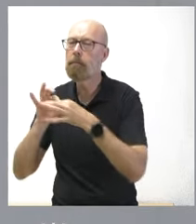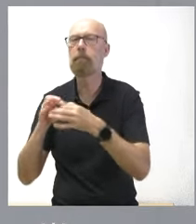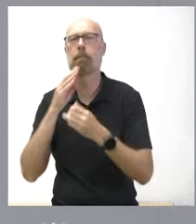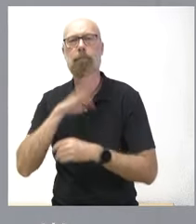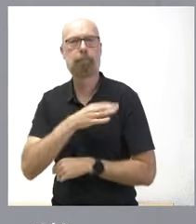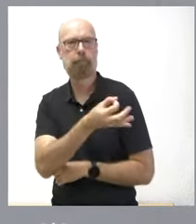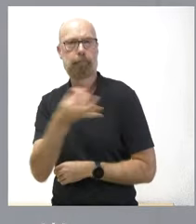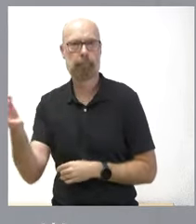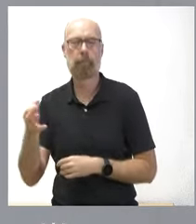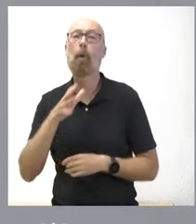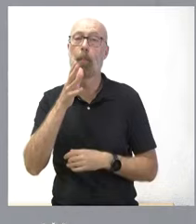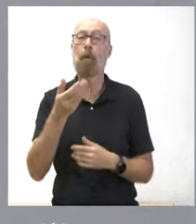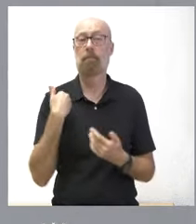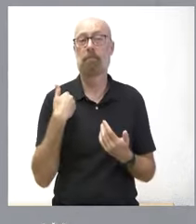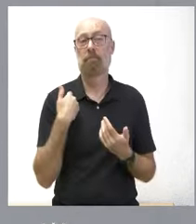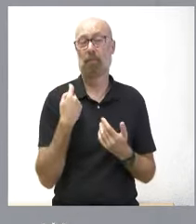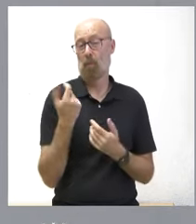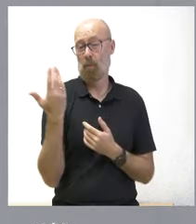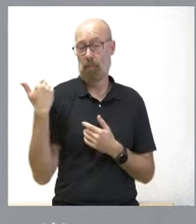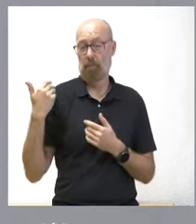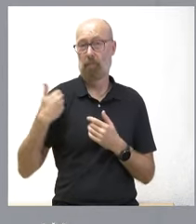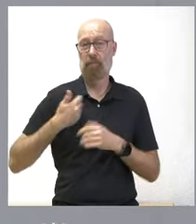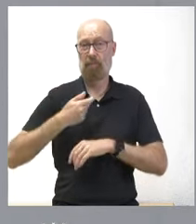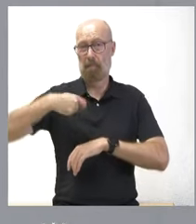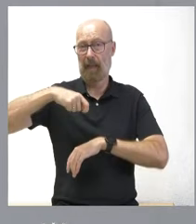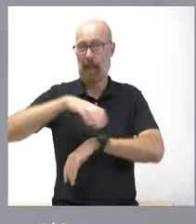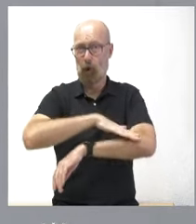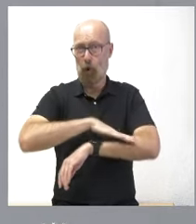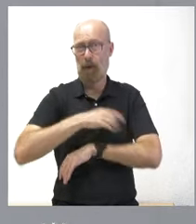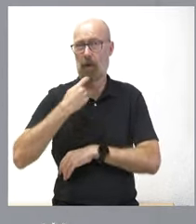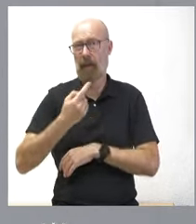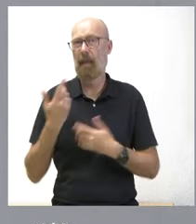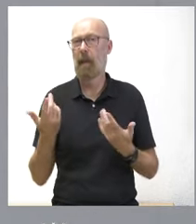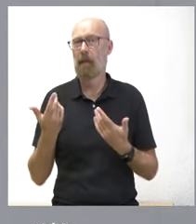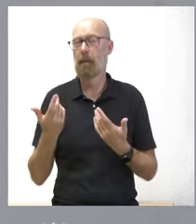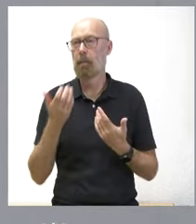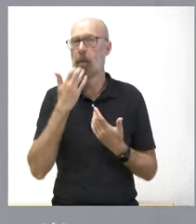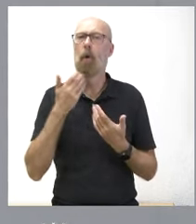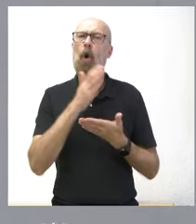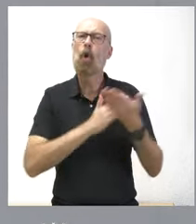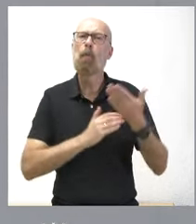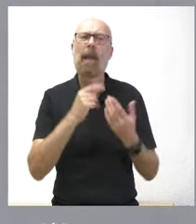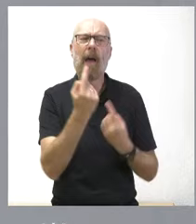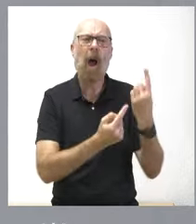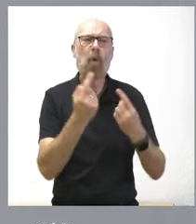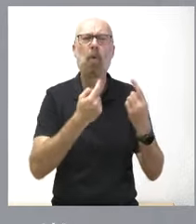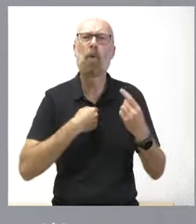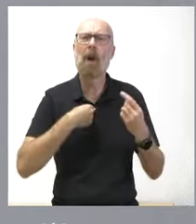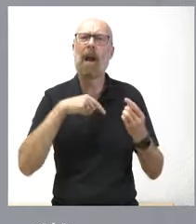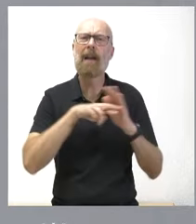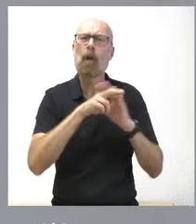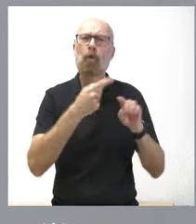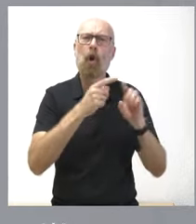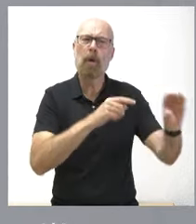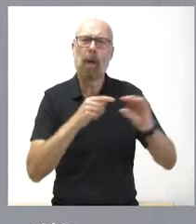planteamientos por parte del presidente del Gobierno que llegaba a citar que las comunidades autónomas no hacíamos buen uso de estos recursos. Pues